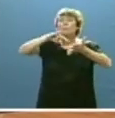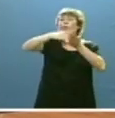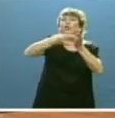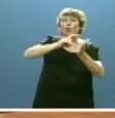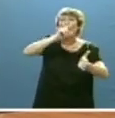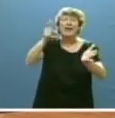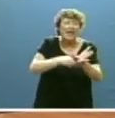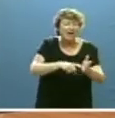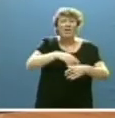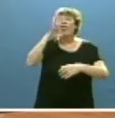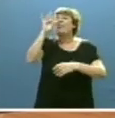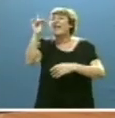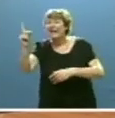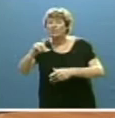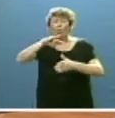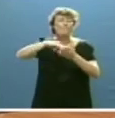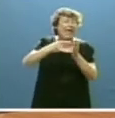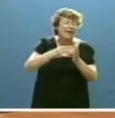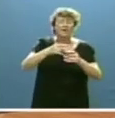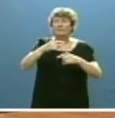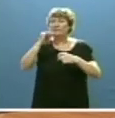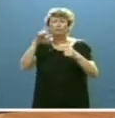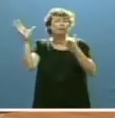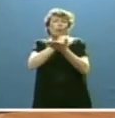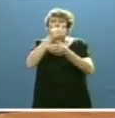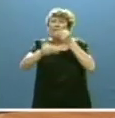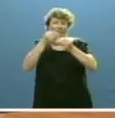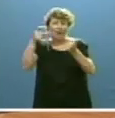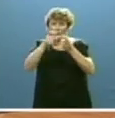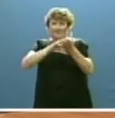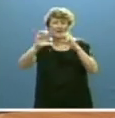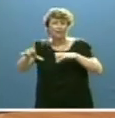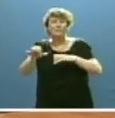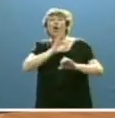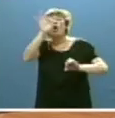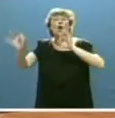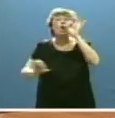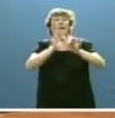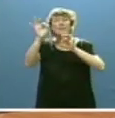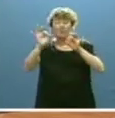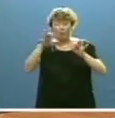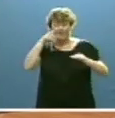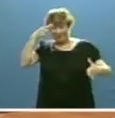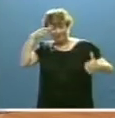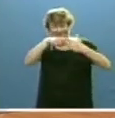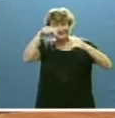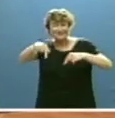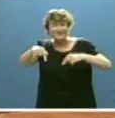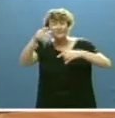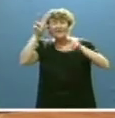leyes, decretos, planes y programas que elabora la Junta. La Organización de Referencia en estas materias